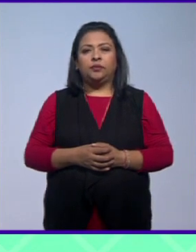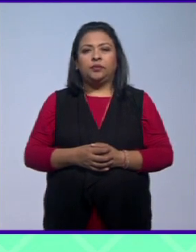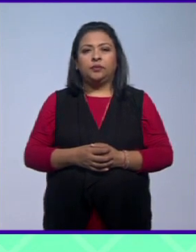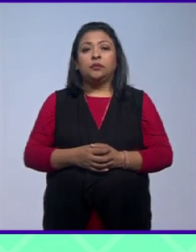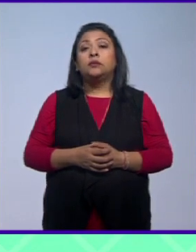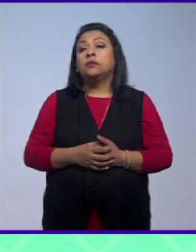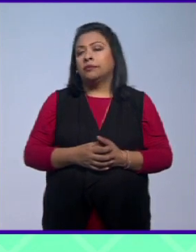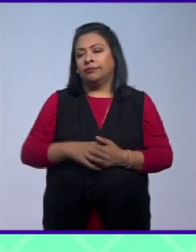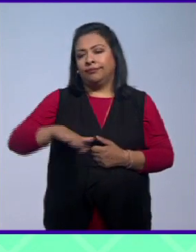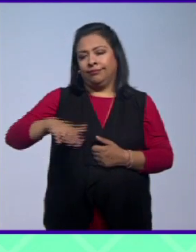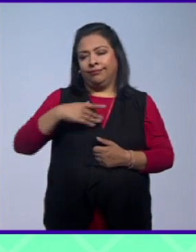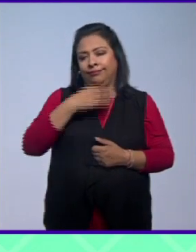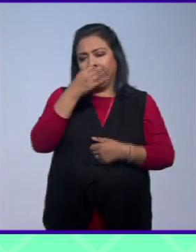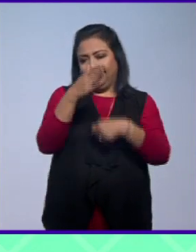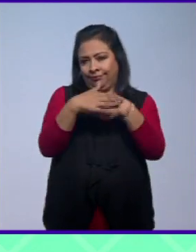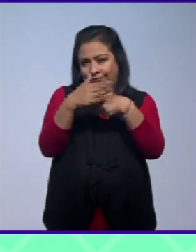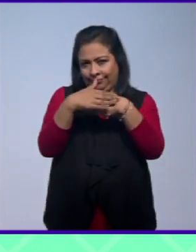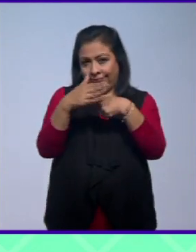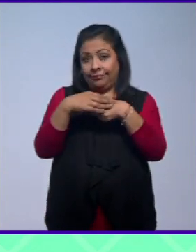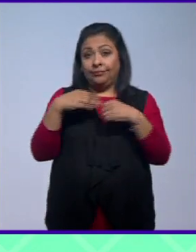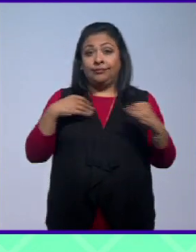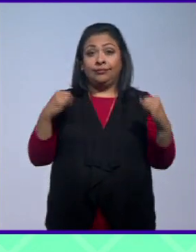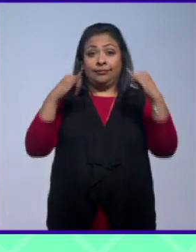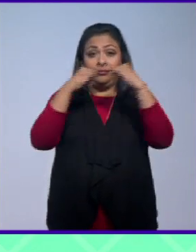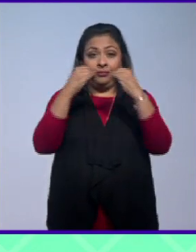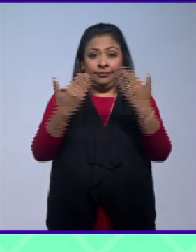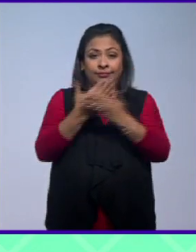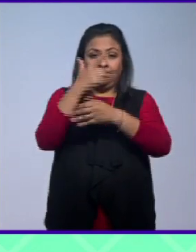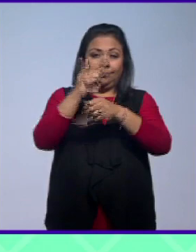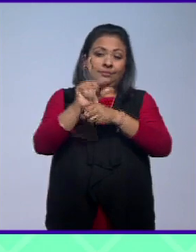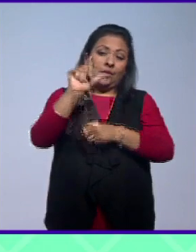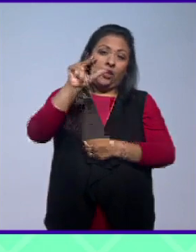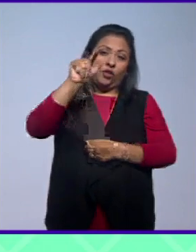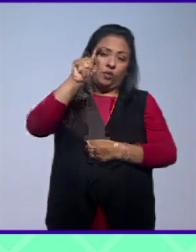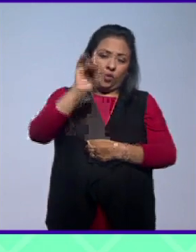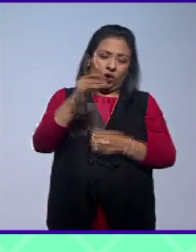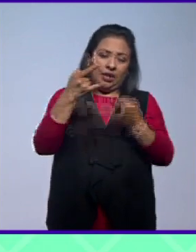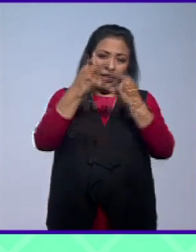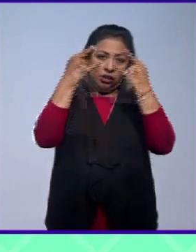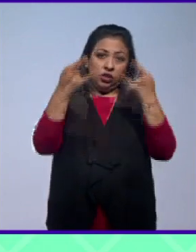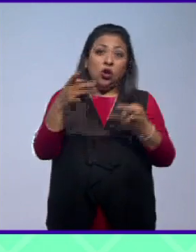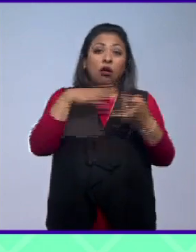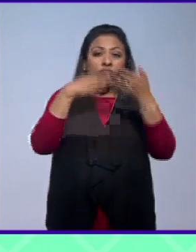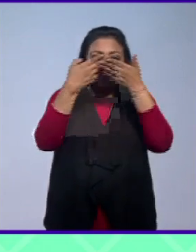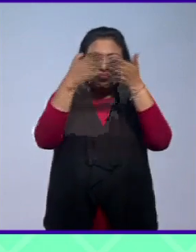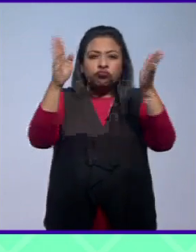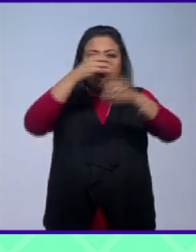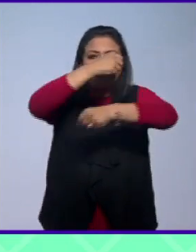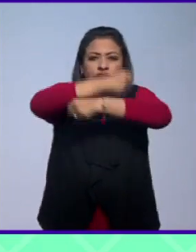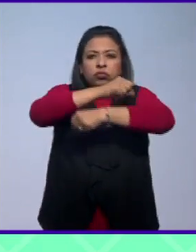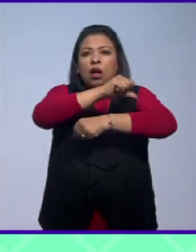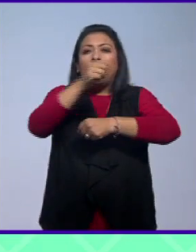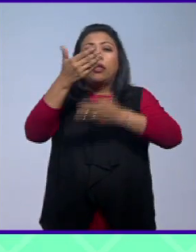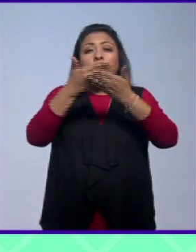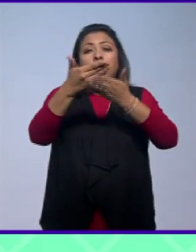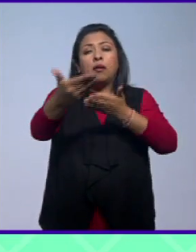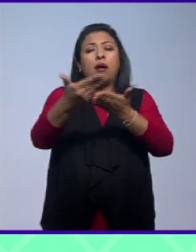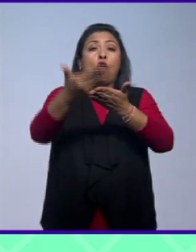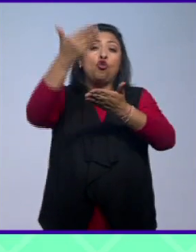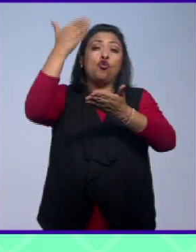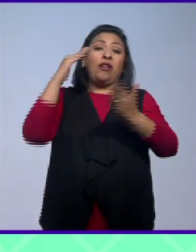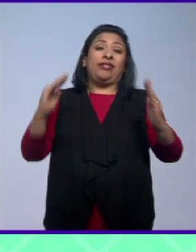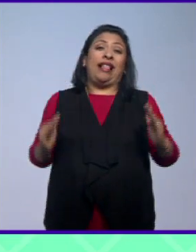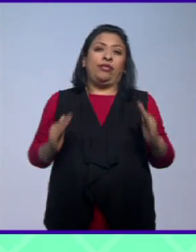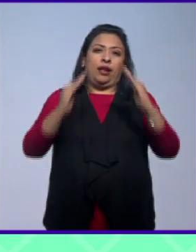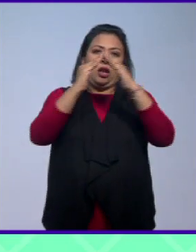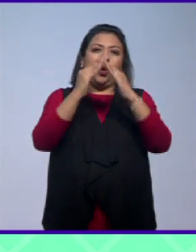Y ya lo comentábamos al principio el Instituto Nacional de Antropología e Historia nos abre una ventana hacia los tiempos de esplendor que tuvo Tlatelolco